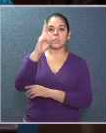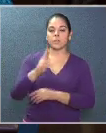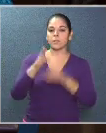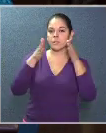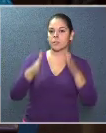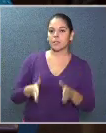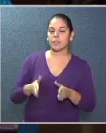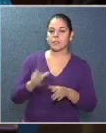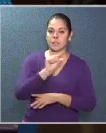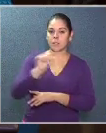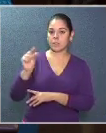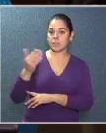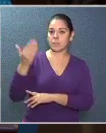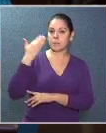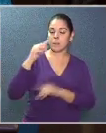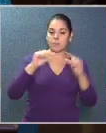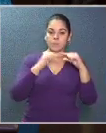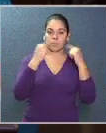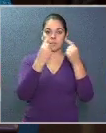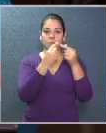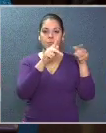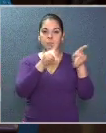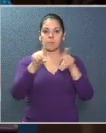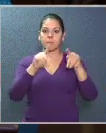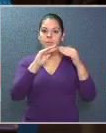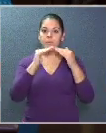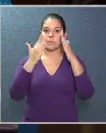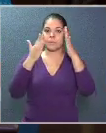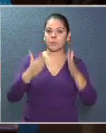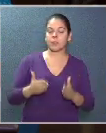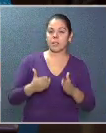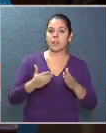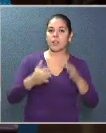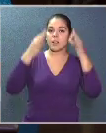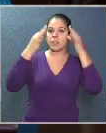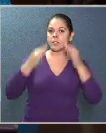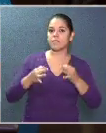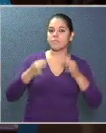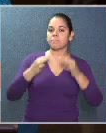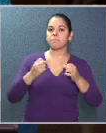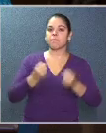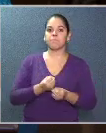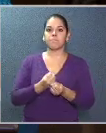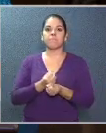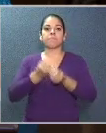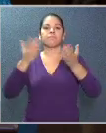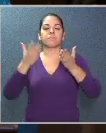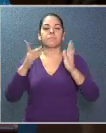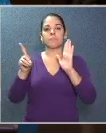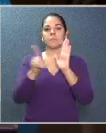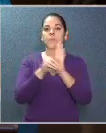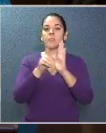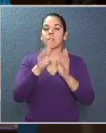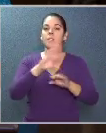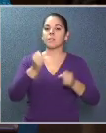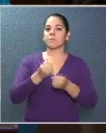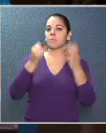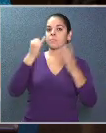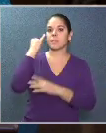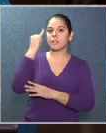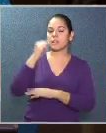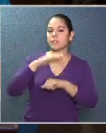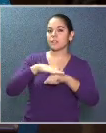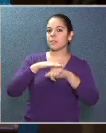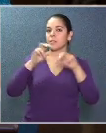Costarricenses. La semana pasada, un grupo de ciudadanos decidió ejercer su derecho a manifestarse y expresar sus ideas